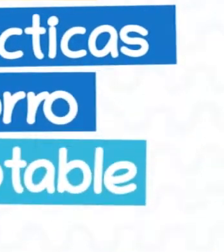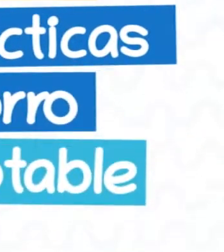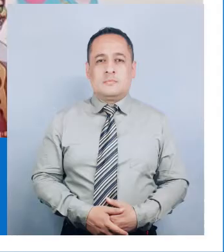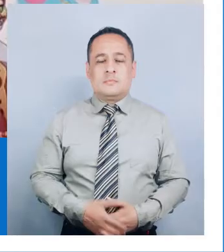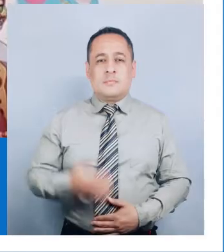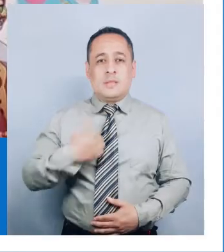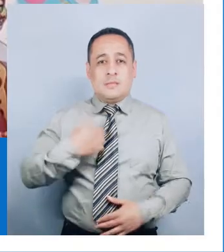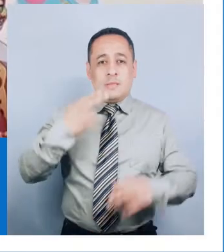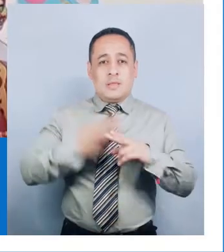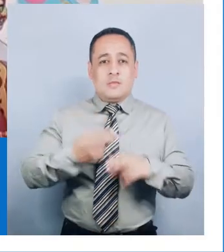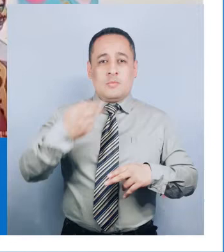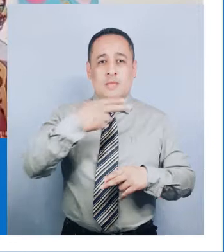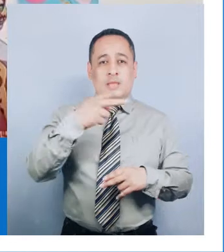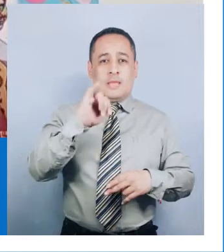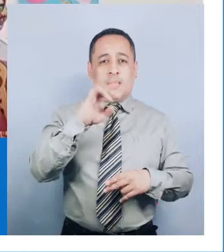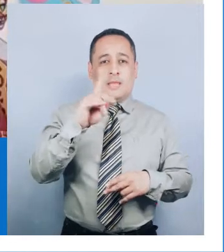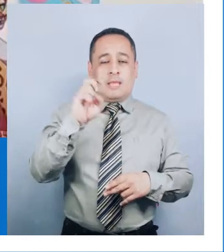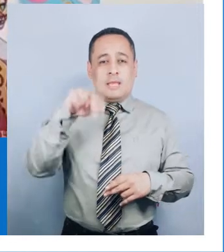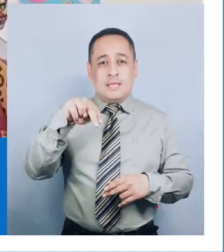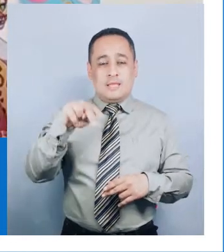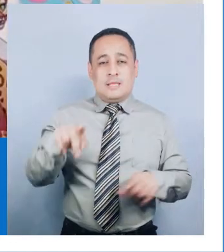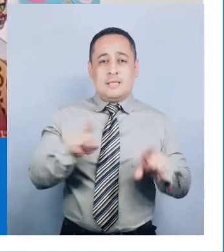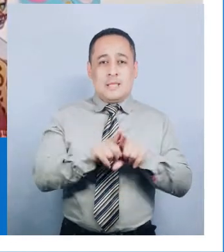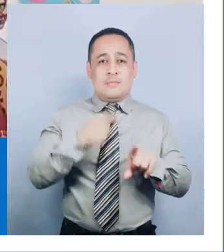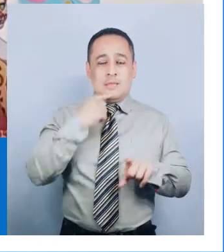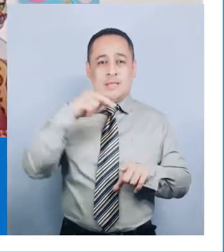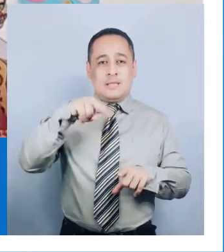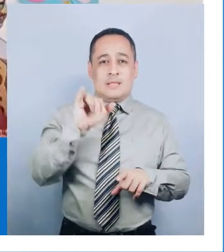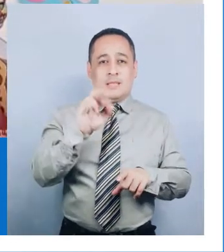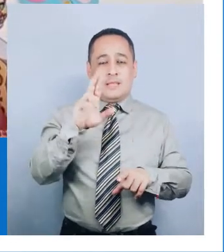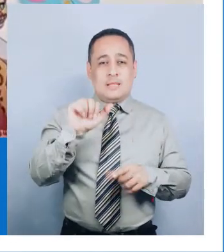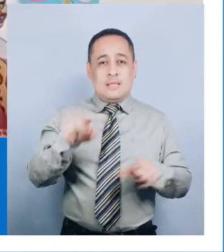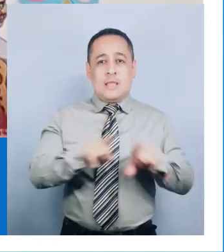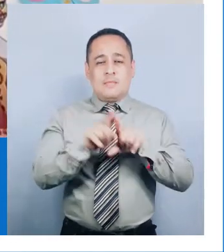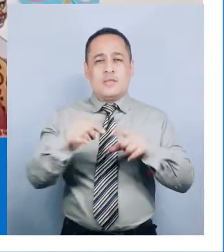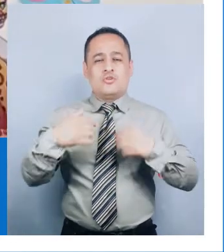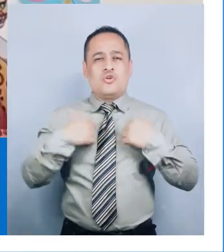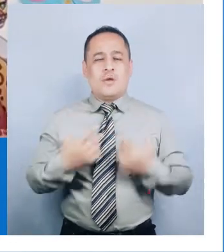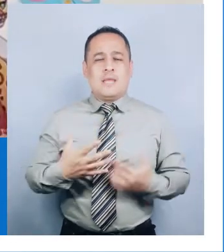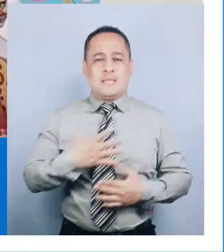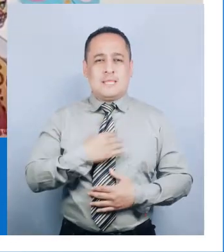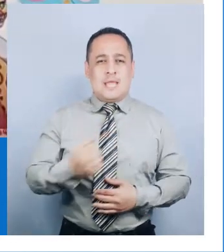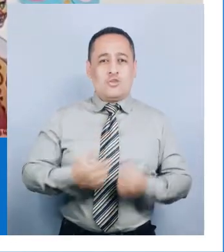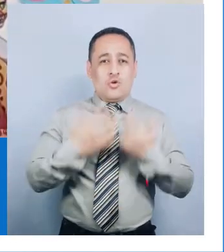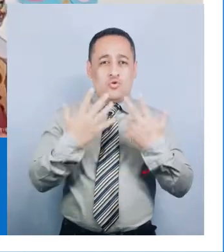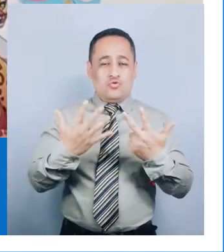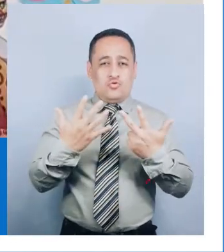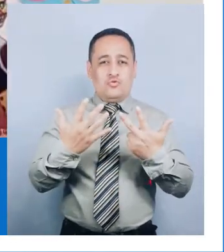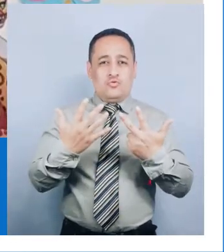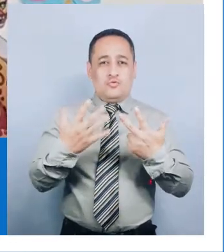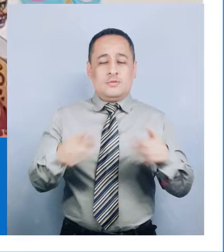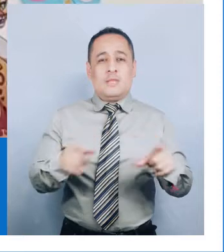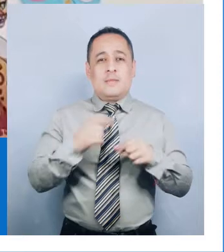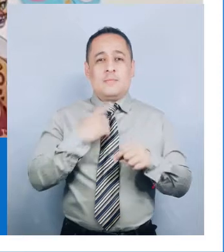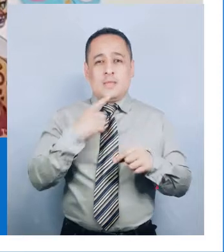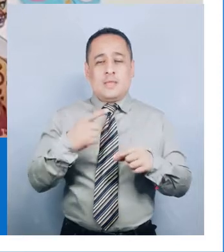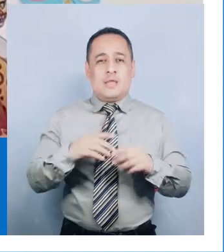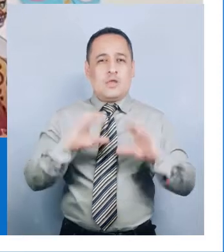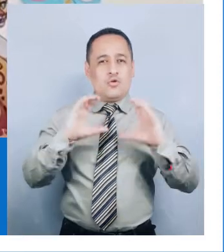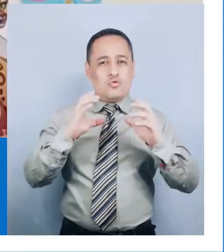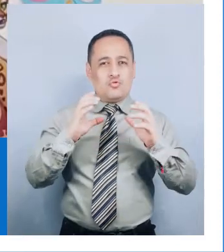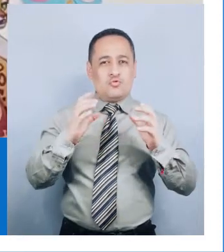Mi nombre es Guido, soy Daniel Rentería Lazo, tengo 8 años, el